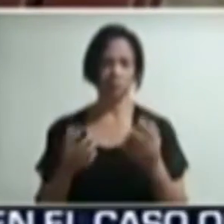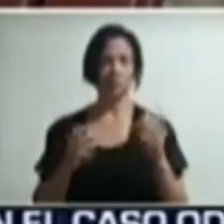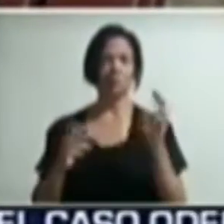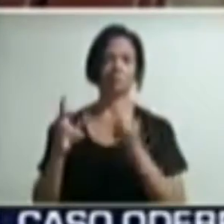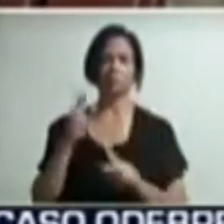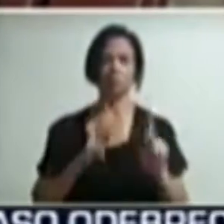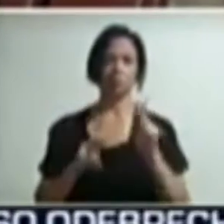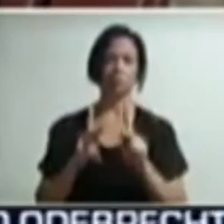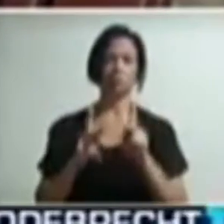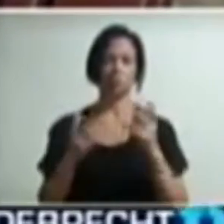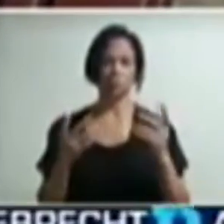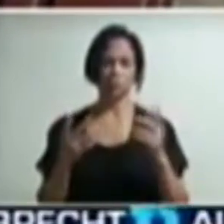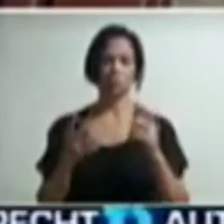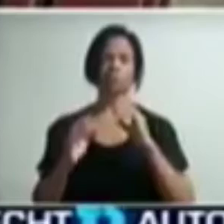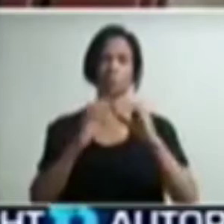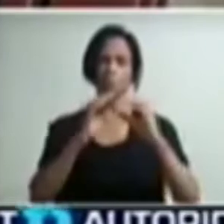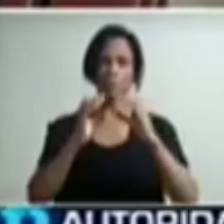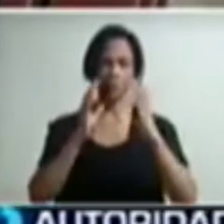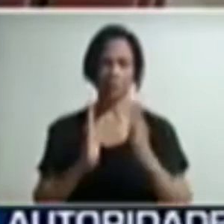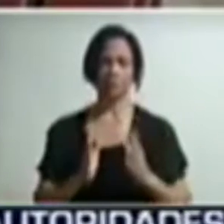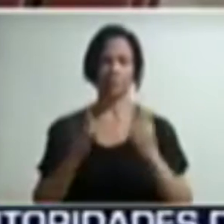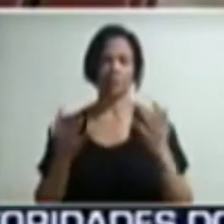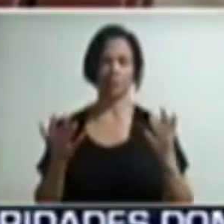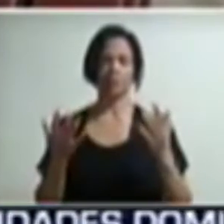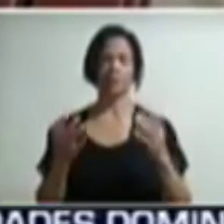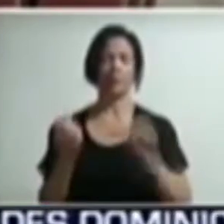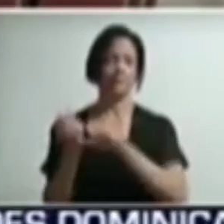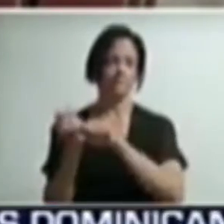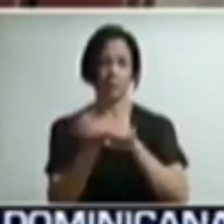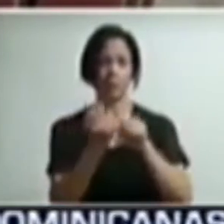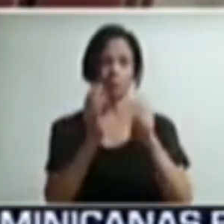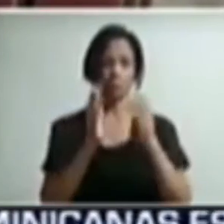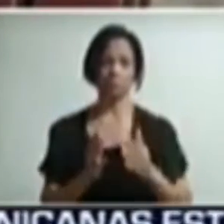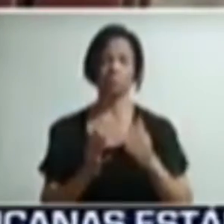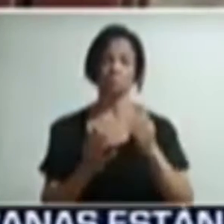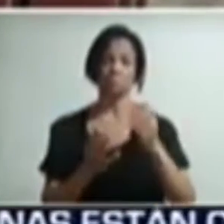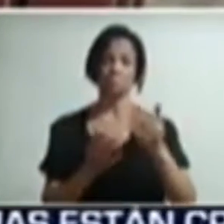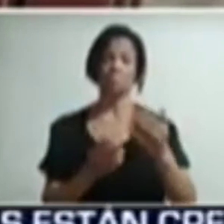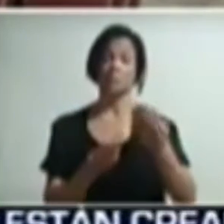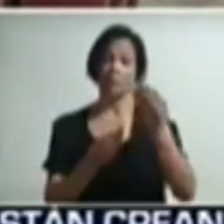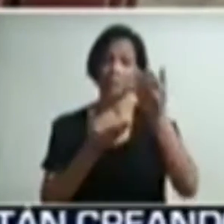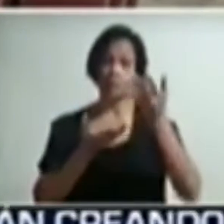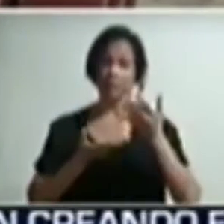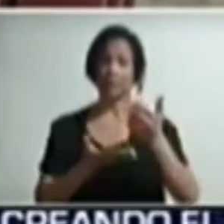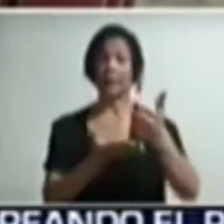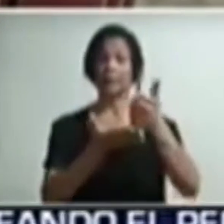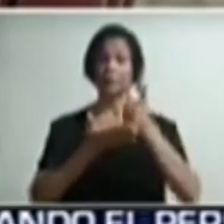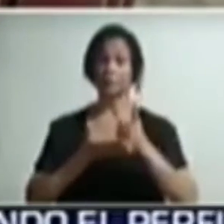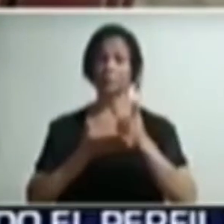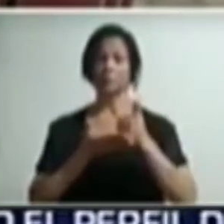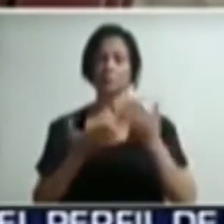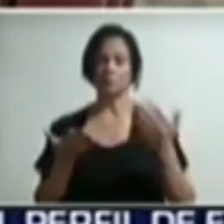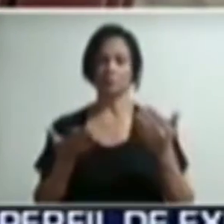comunicadores, peloteros, me han ofrecido ayudarme y han sido